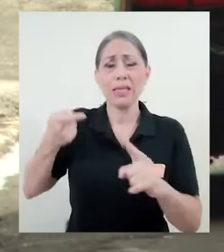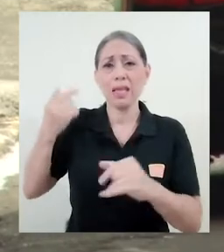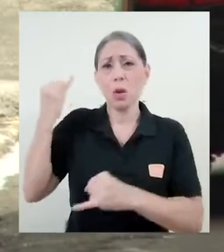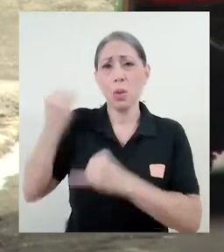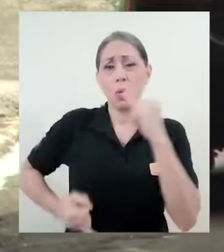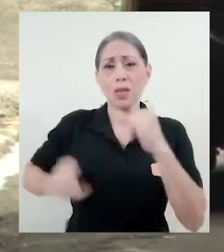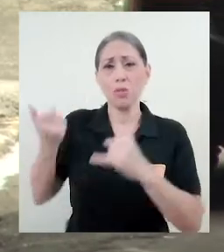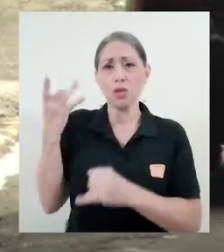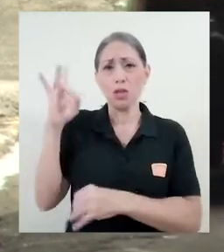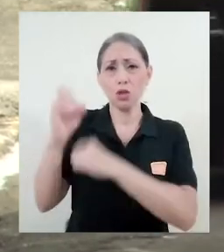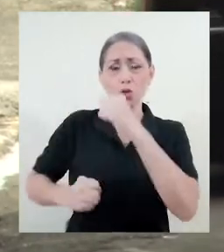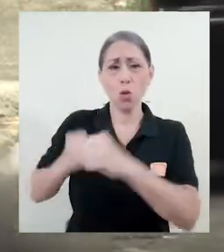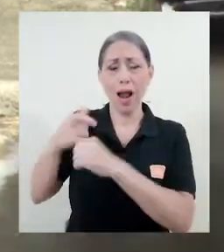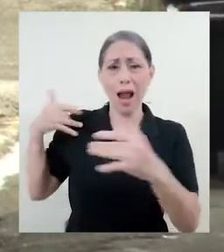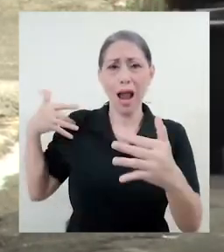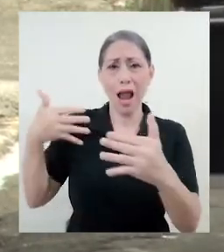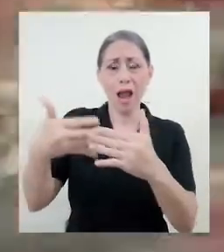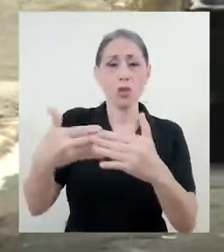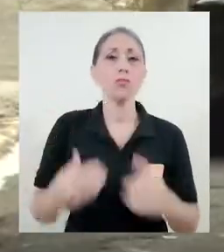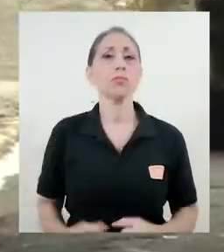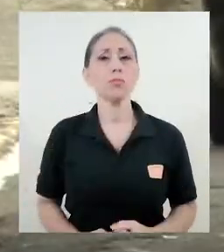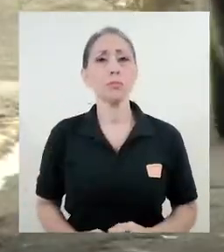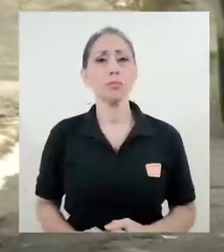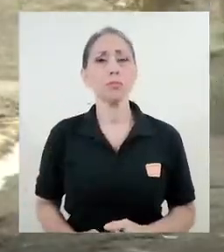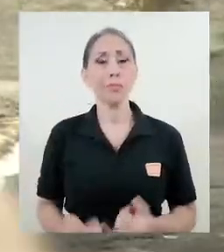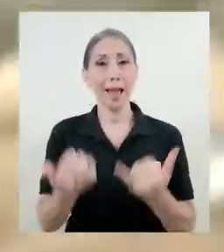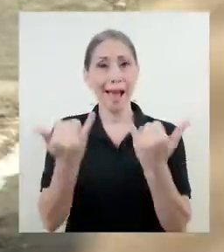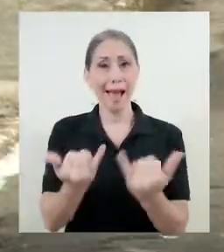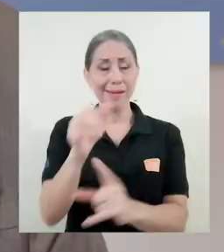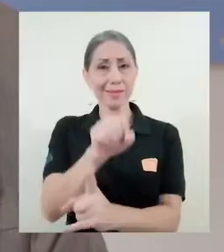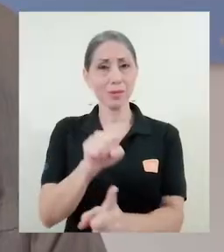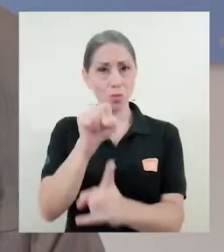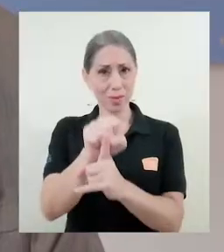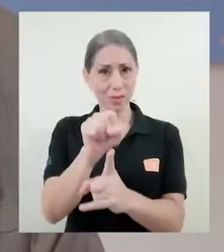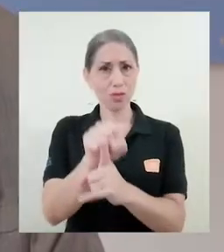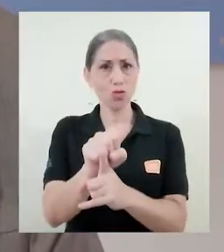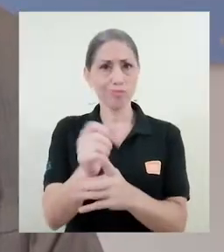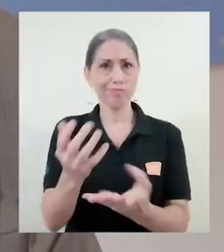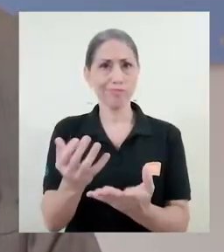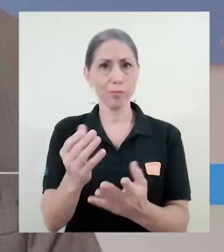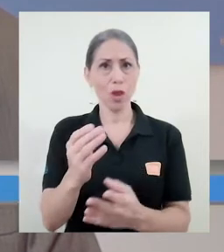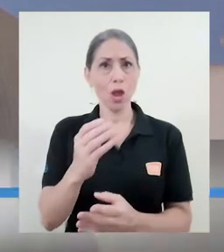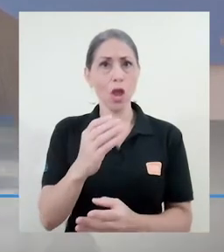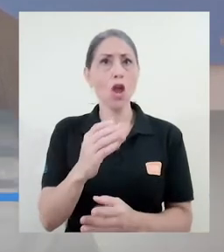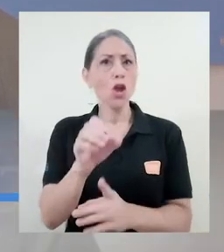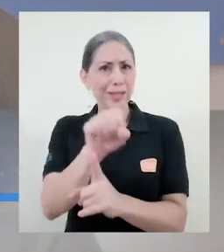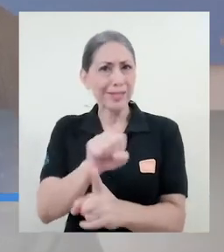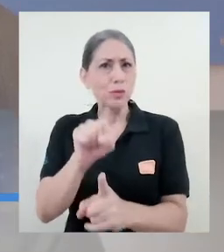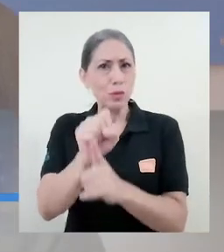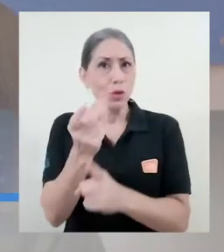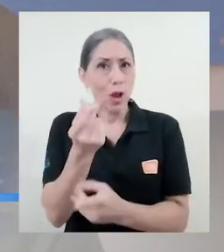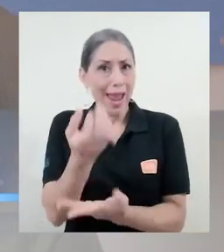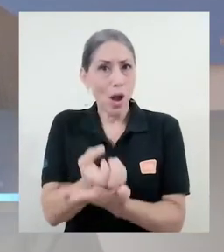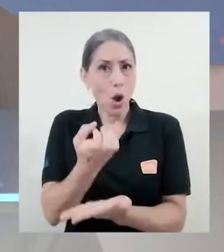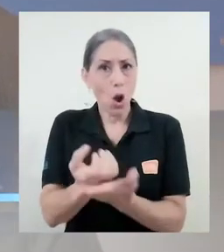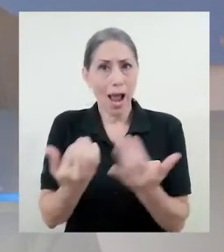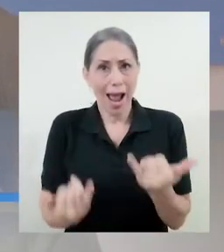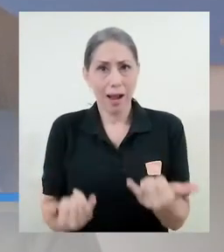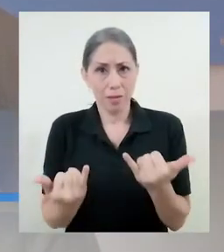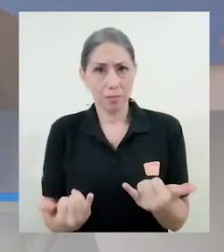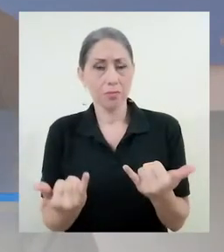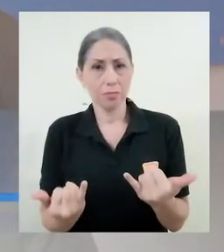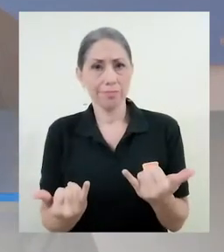18 años. Tenemos una situación donde las condiciones económicas actuales son